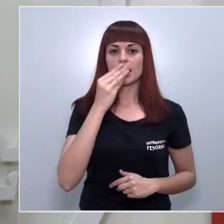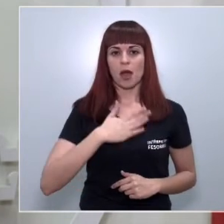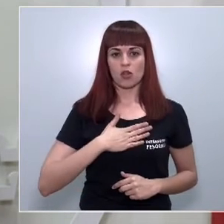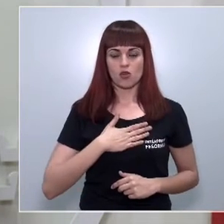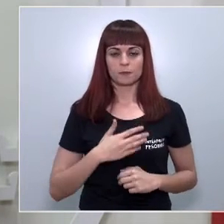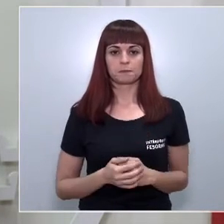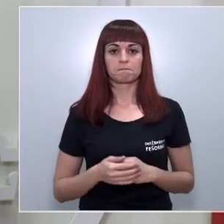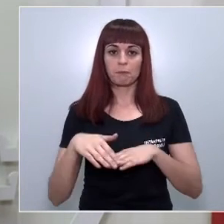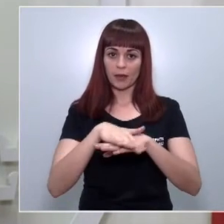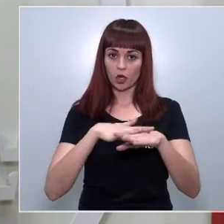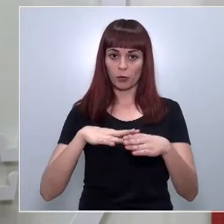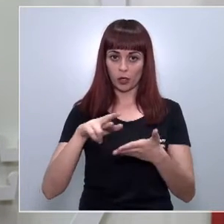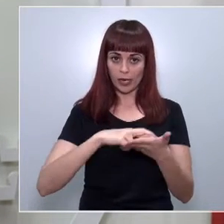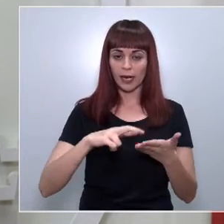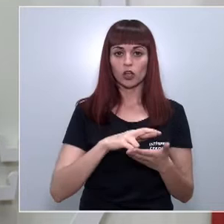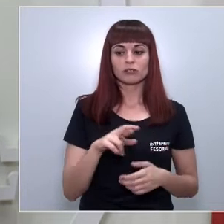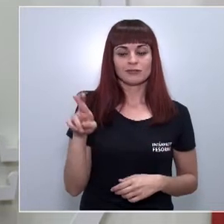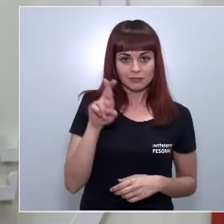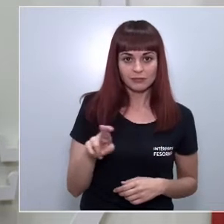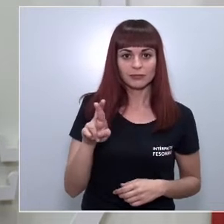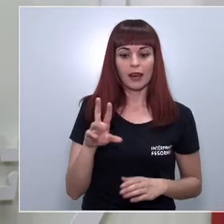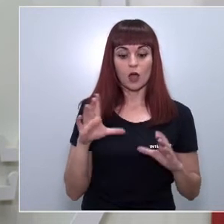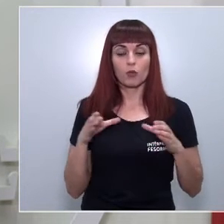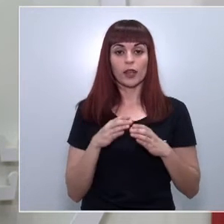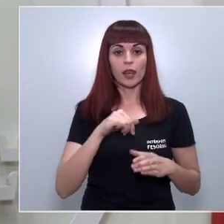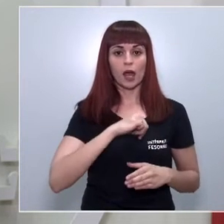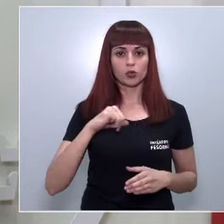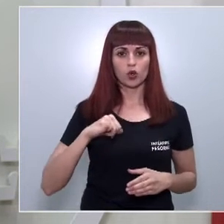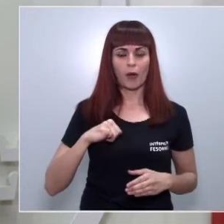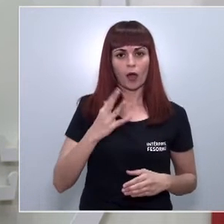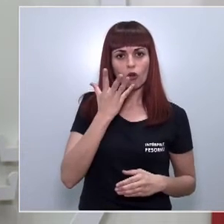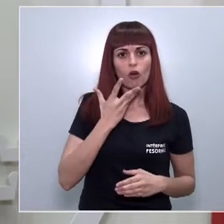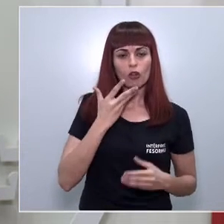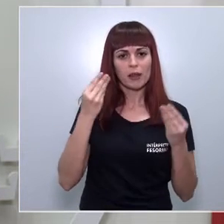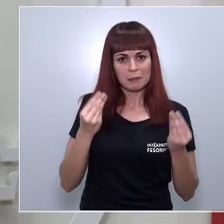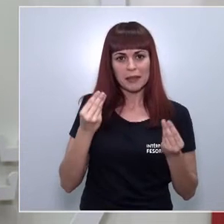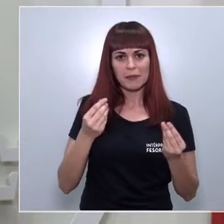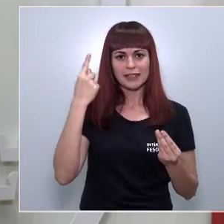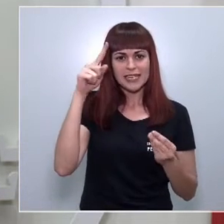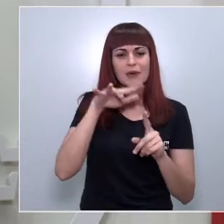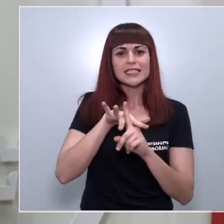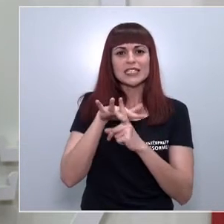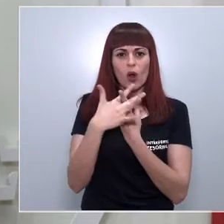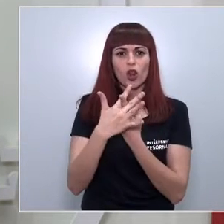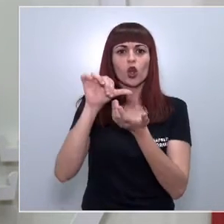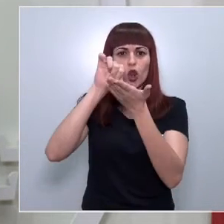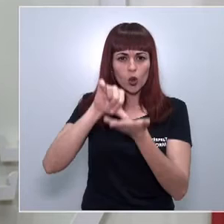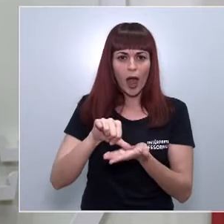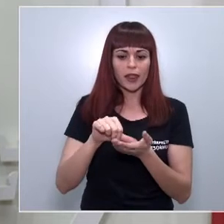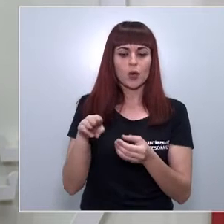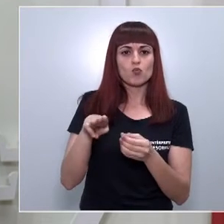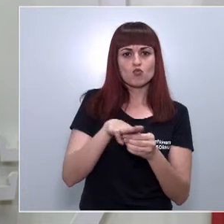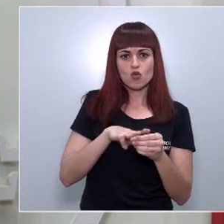El Gobierno regional insiste en que la comunidad autónoma es conocedora de la situación de nuestras ciudades y